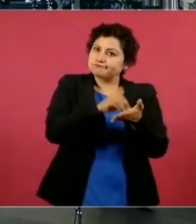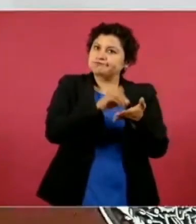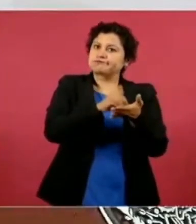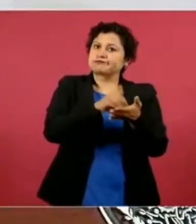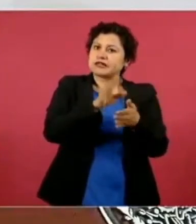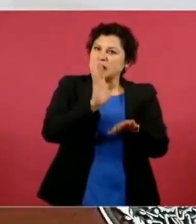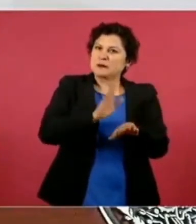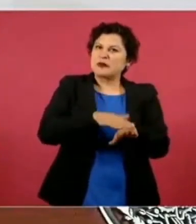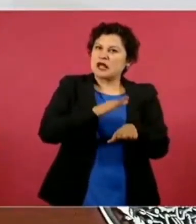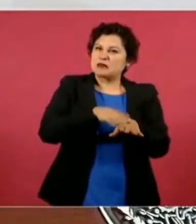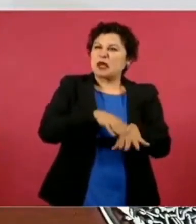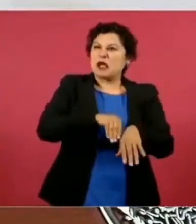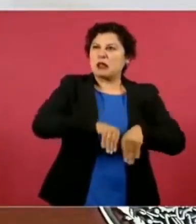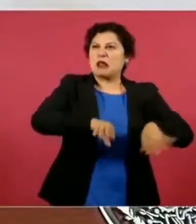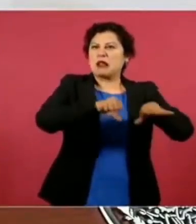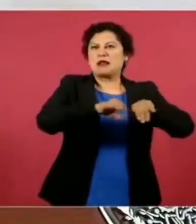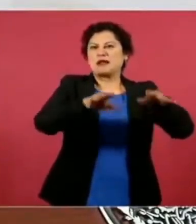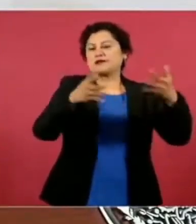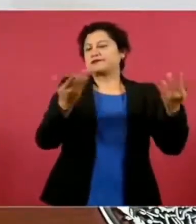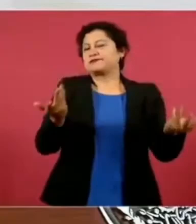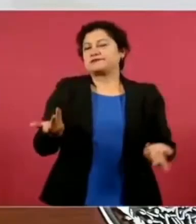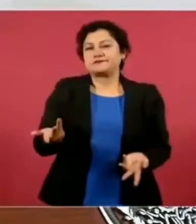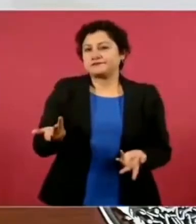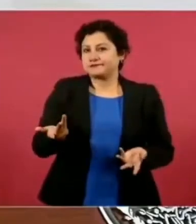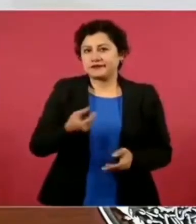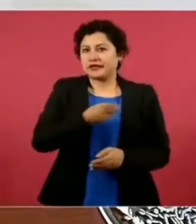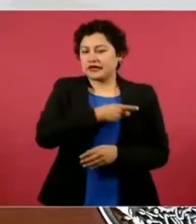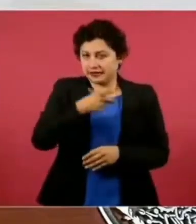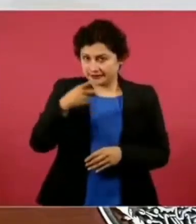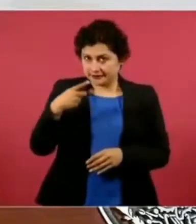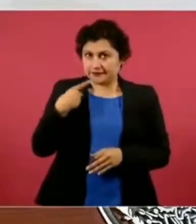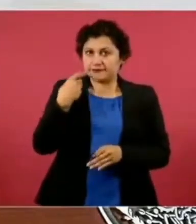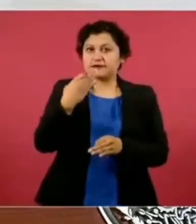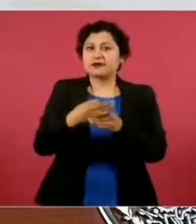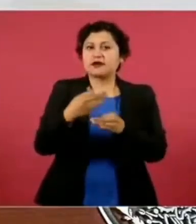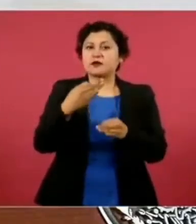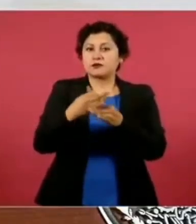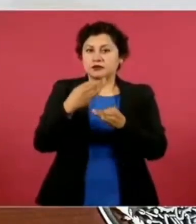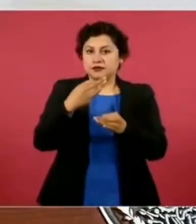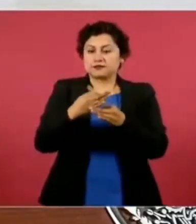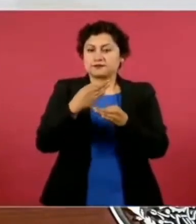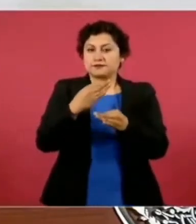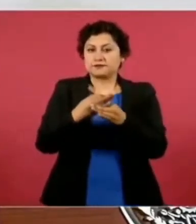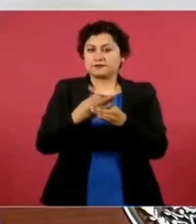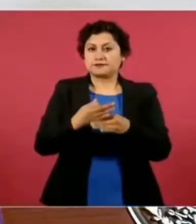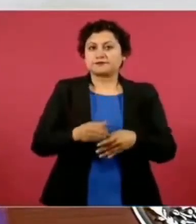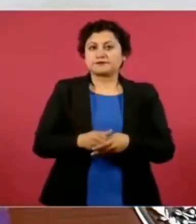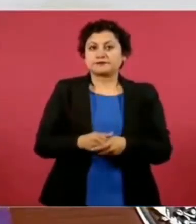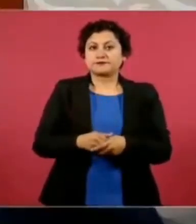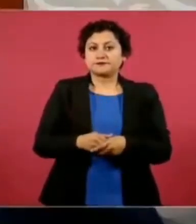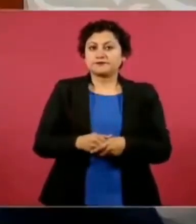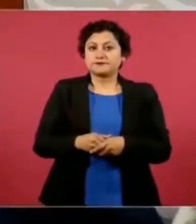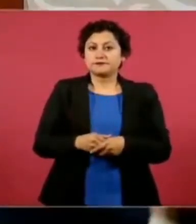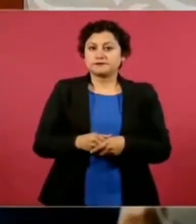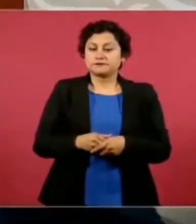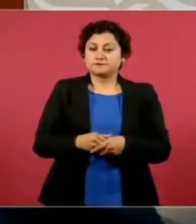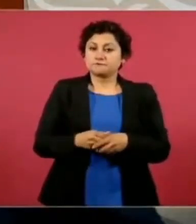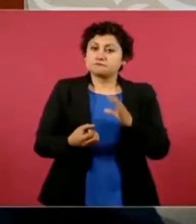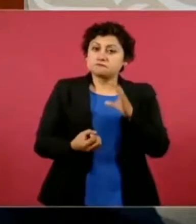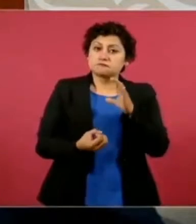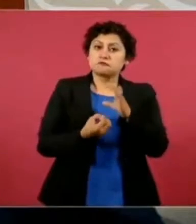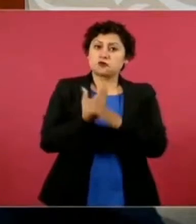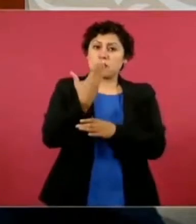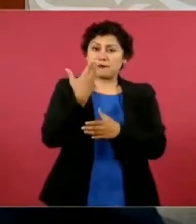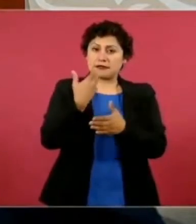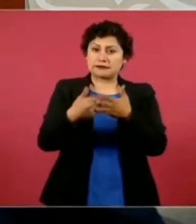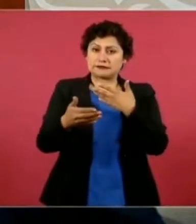Y hay que aprovechar las nuevas tecnologías